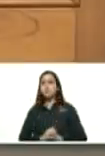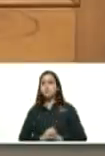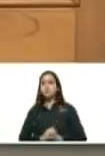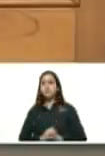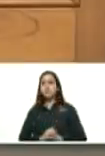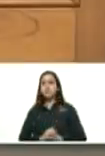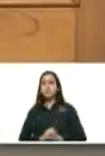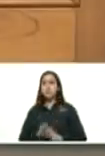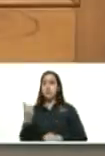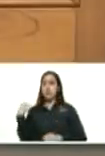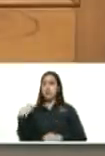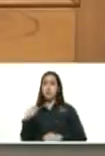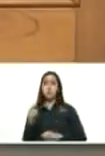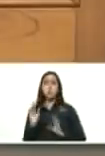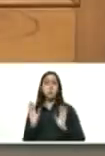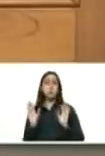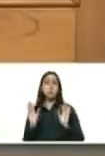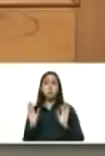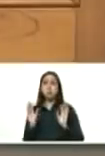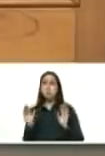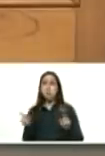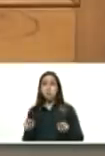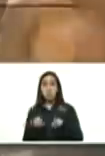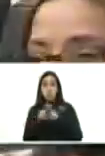debe tener mucho que ver con el domingo